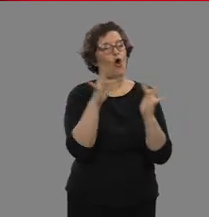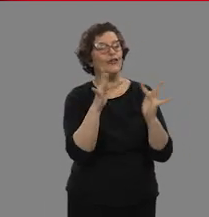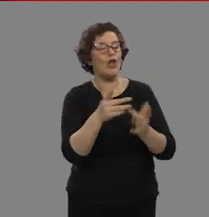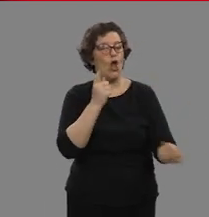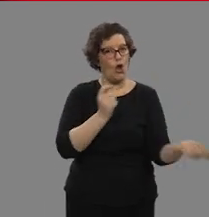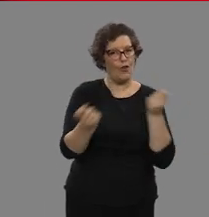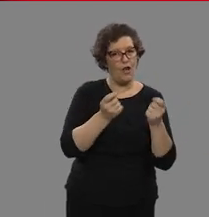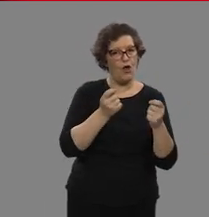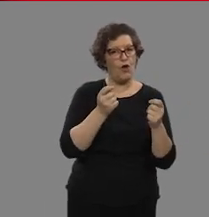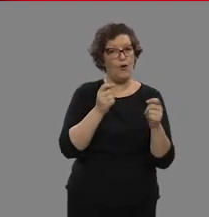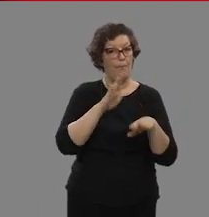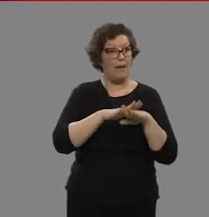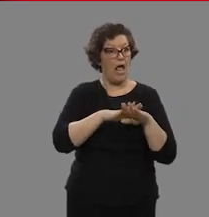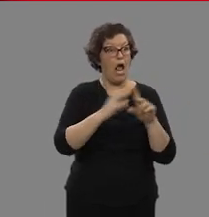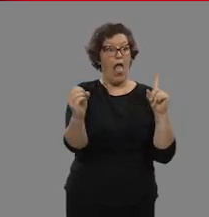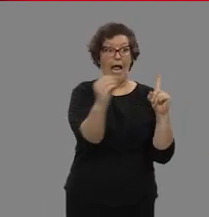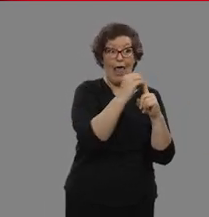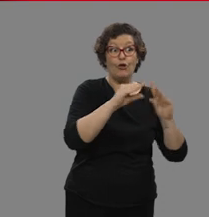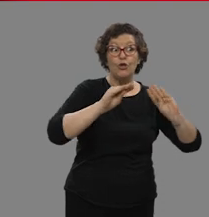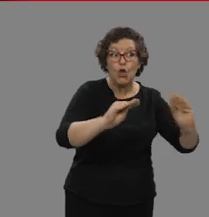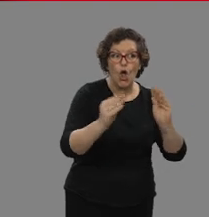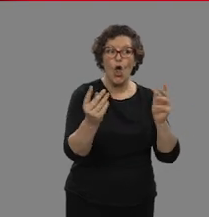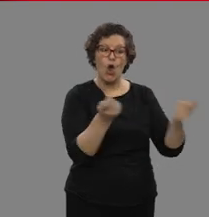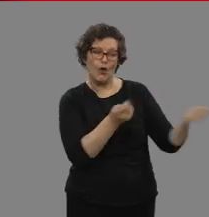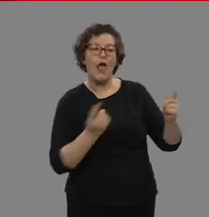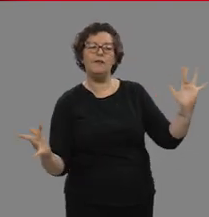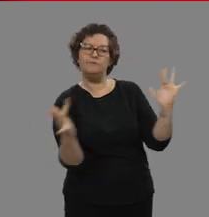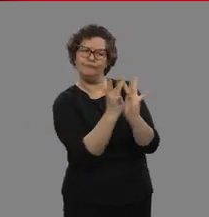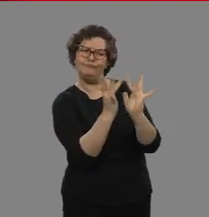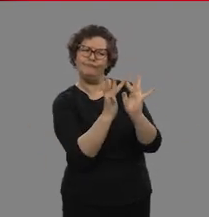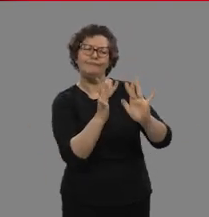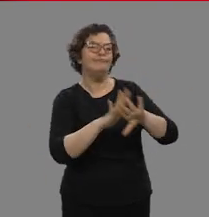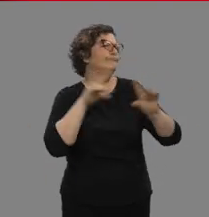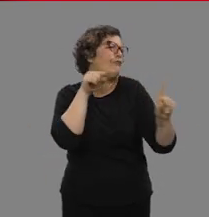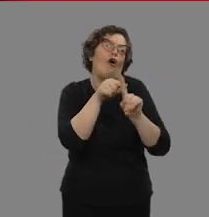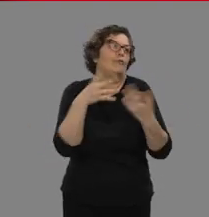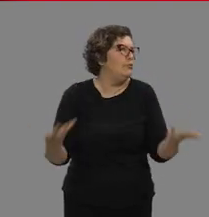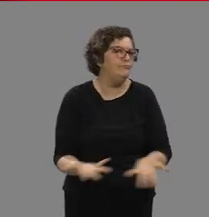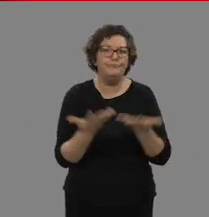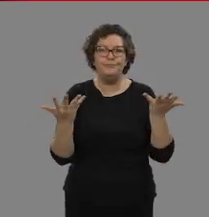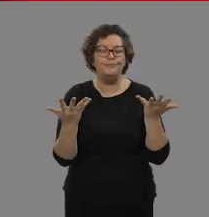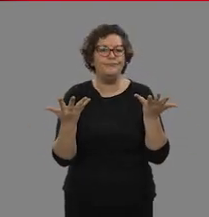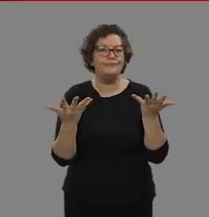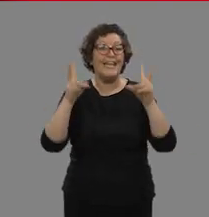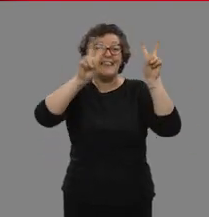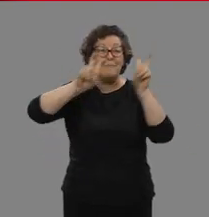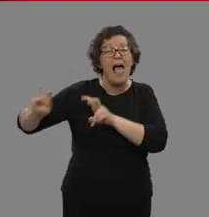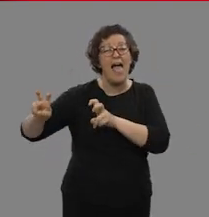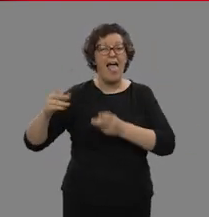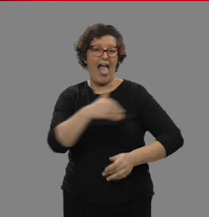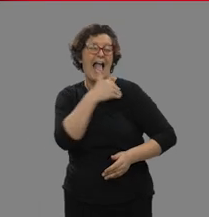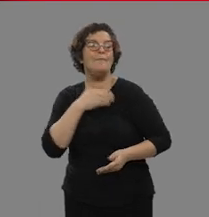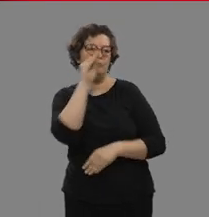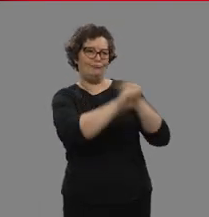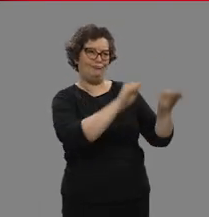ponerte en contacto con el coordinador o coordinadora de la titulación para trasladarle cualquier cuestión académica.